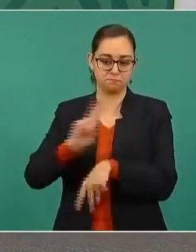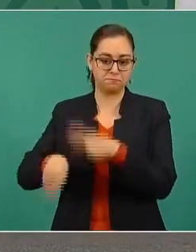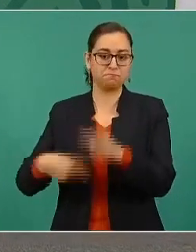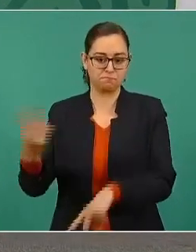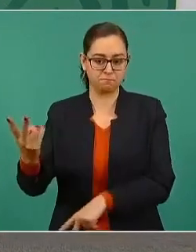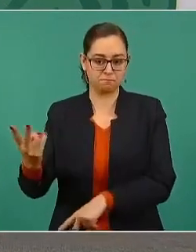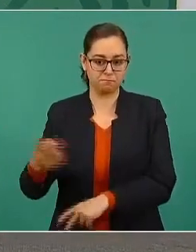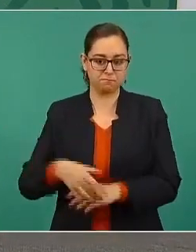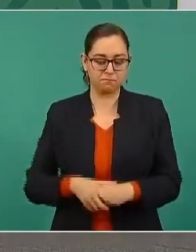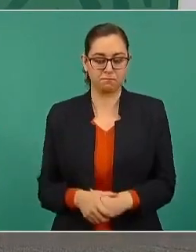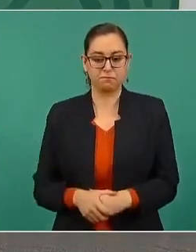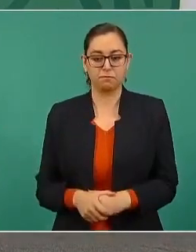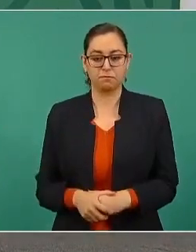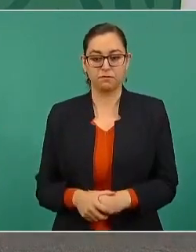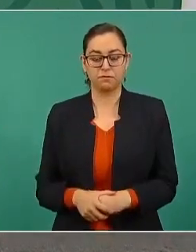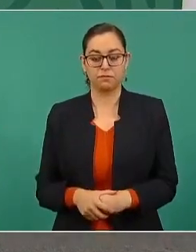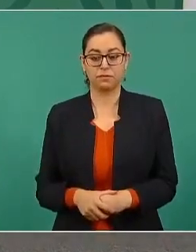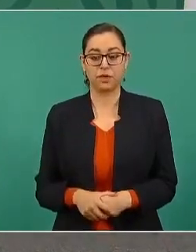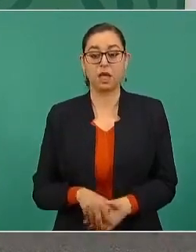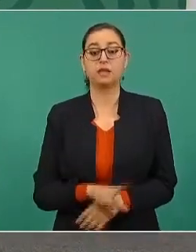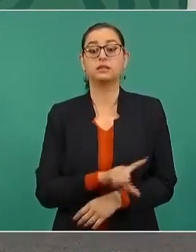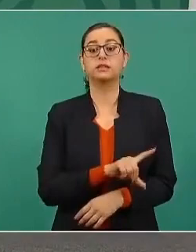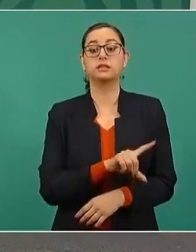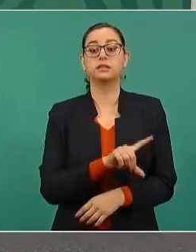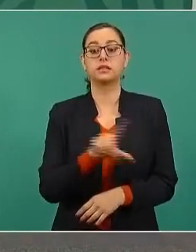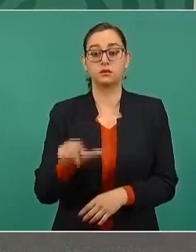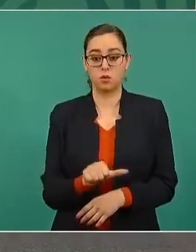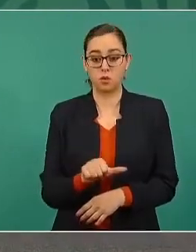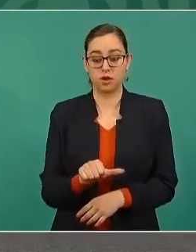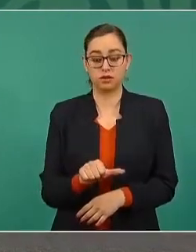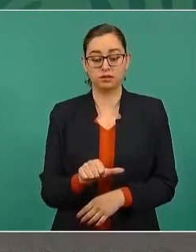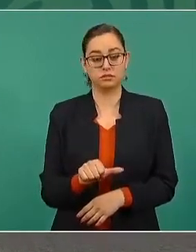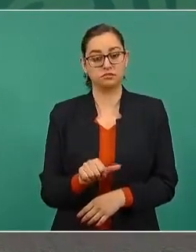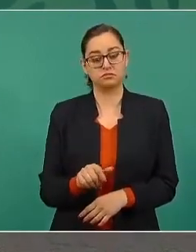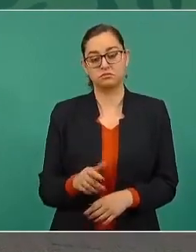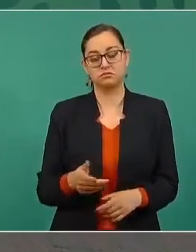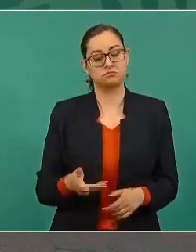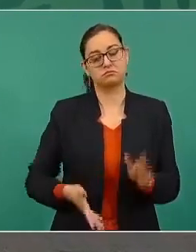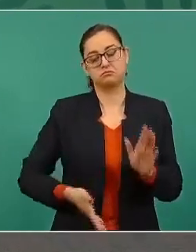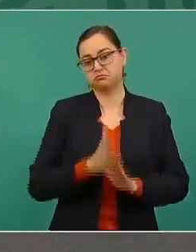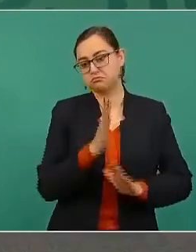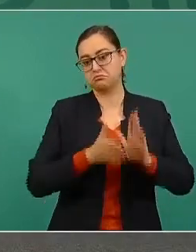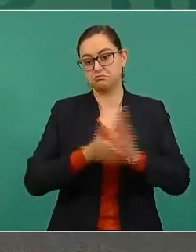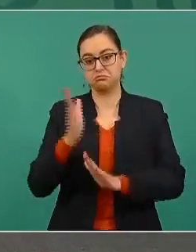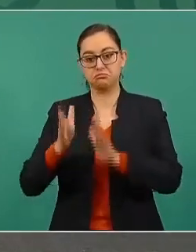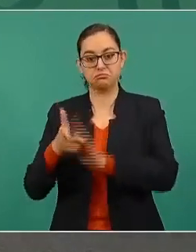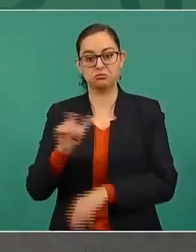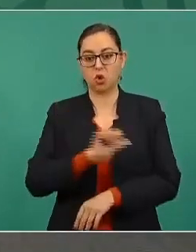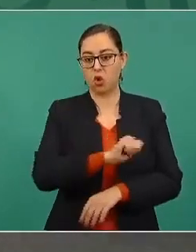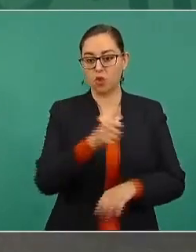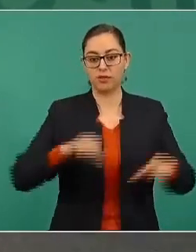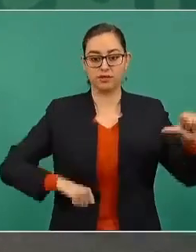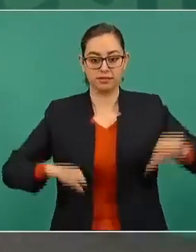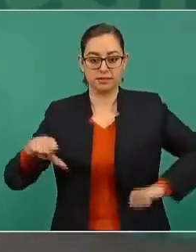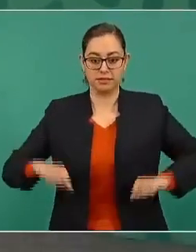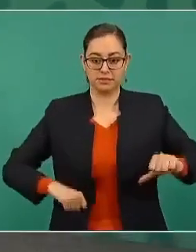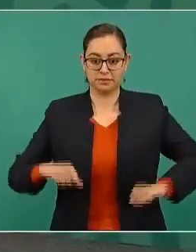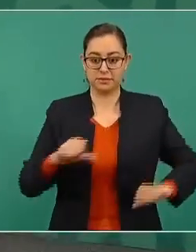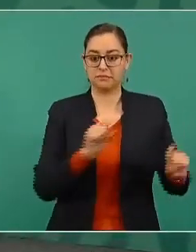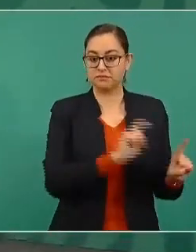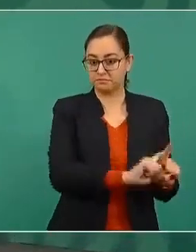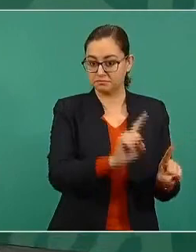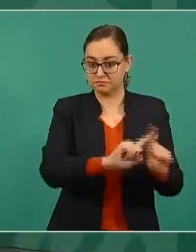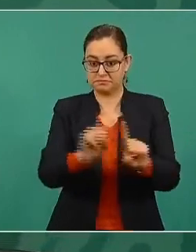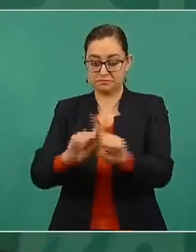luego tenemos otras actividades. Mañana ya quedamos, es la